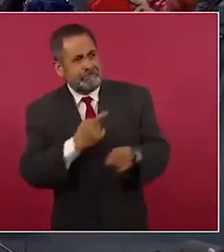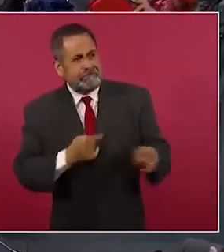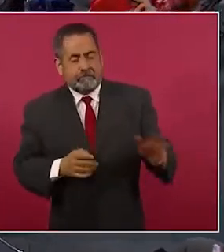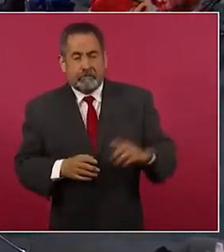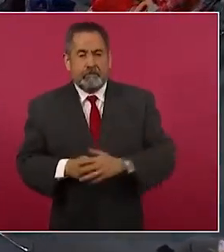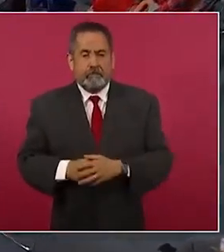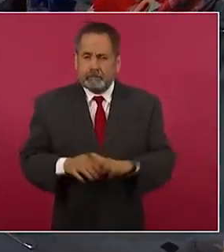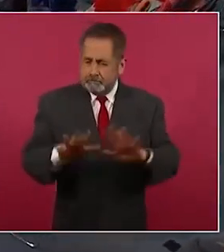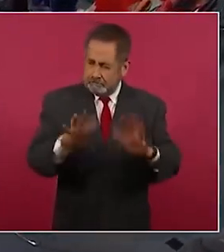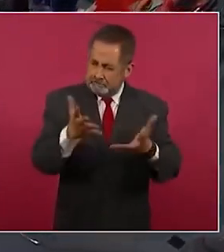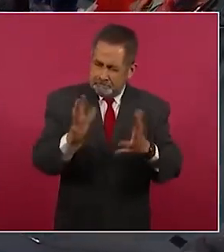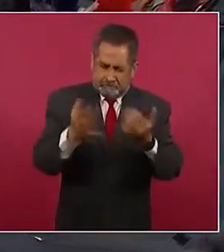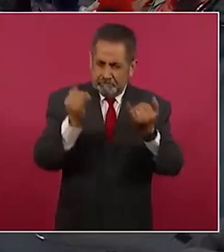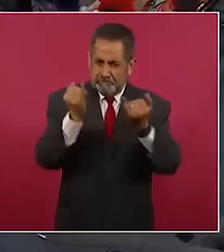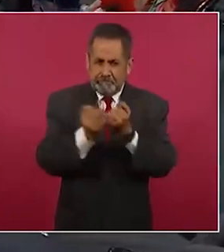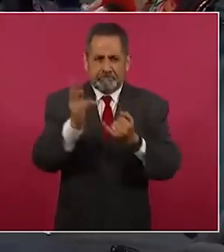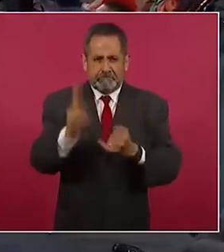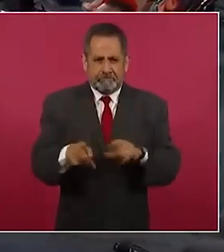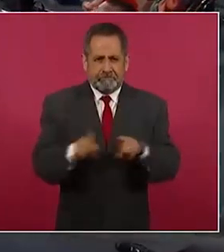Pues algo parecido